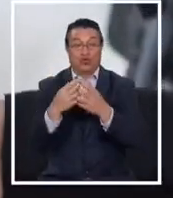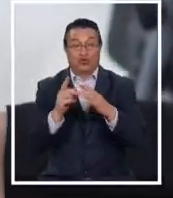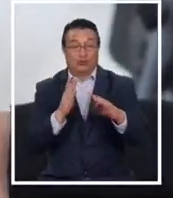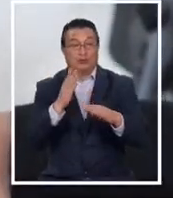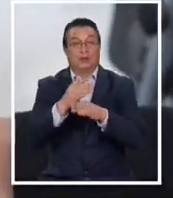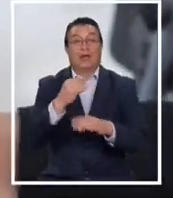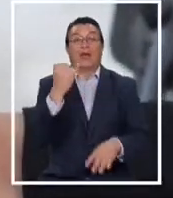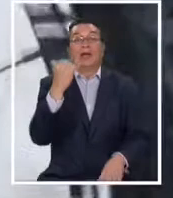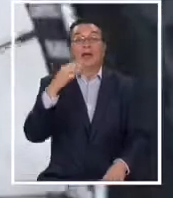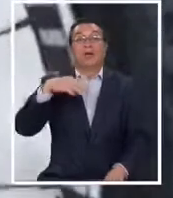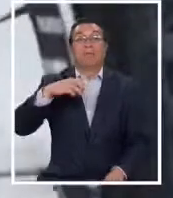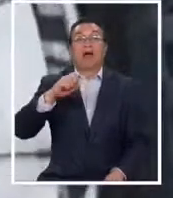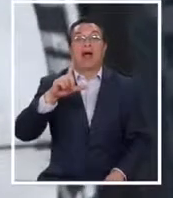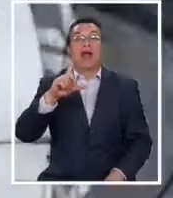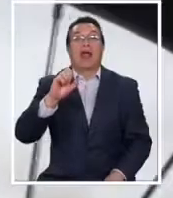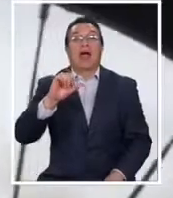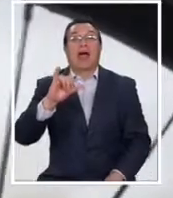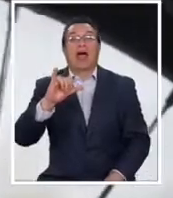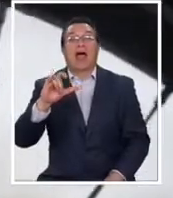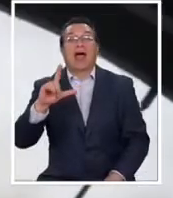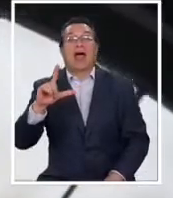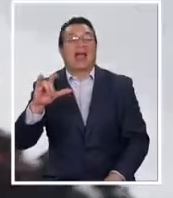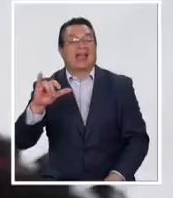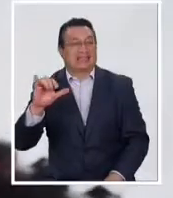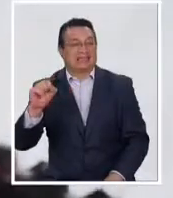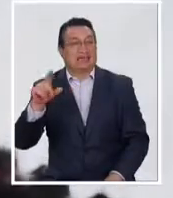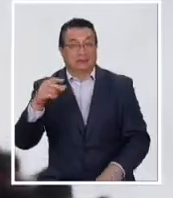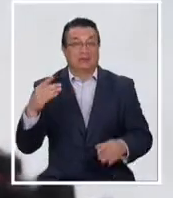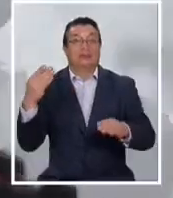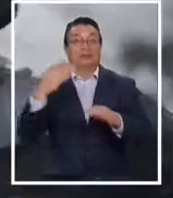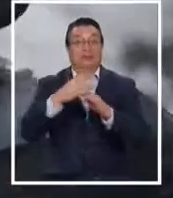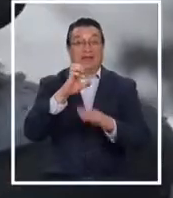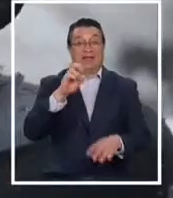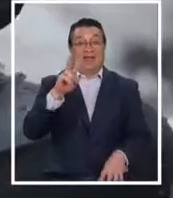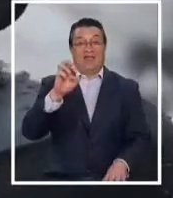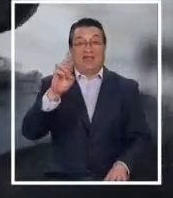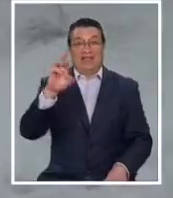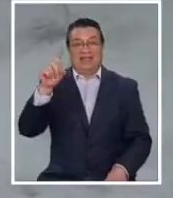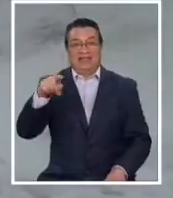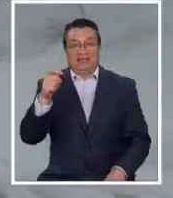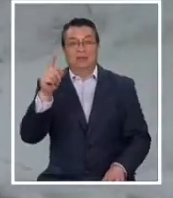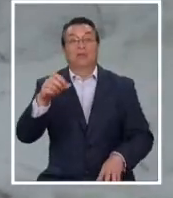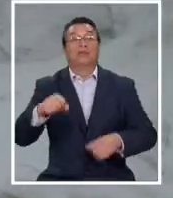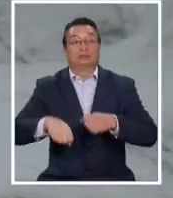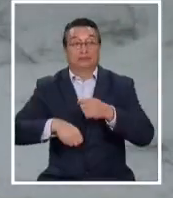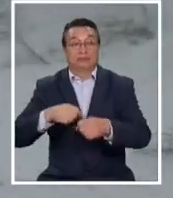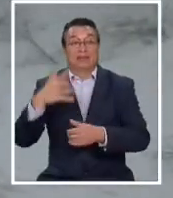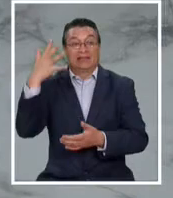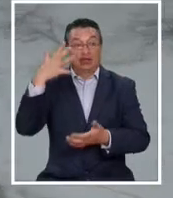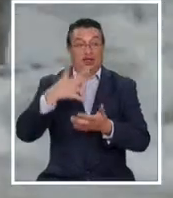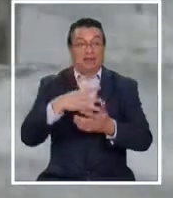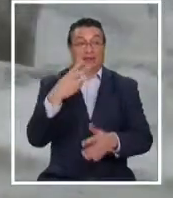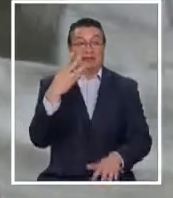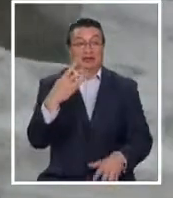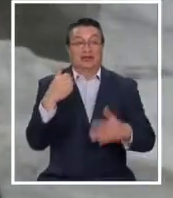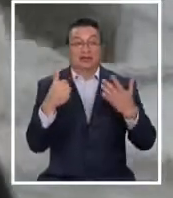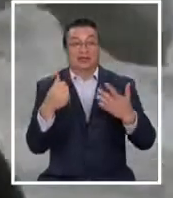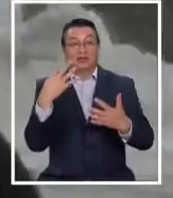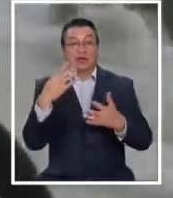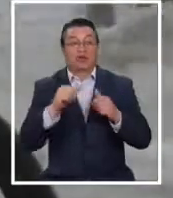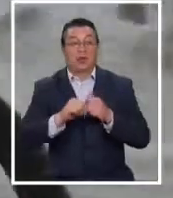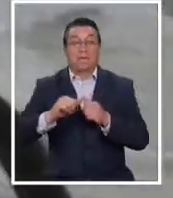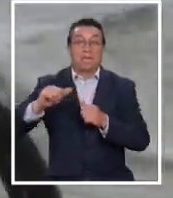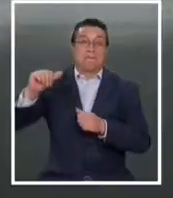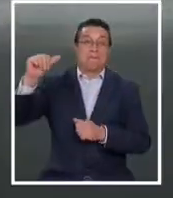cruzar el Himalaya y llegar al campo base del Everest en su vehículo. Ahí está, ubicado a 5.364